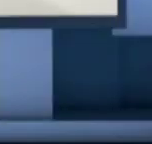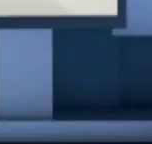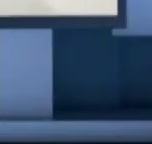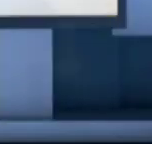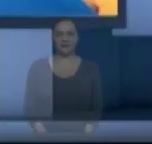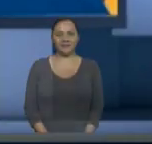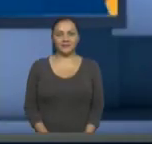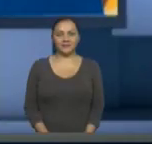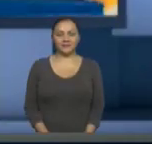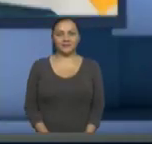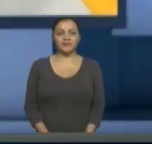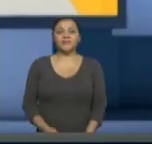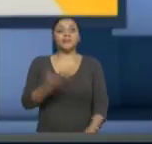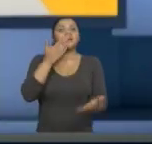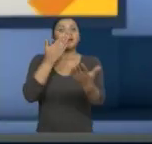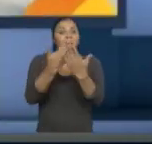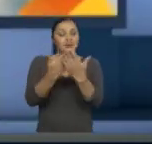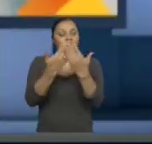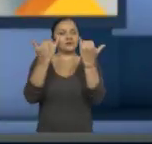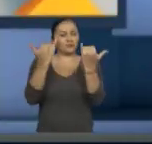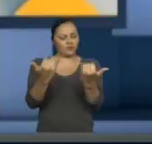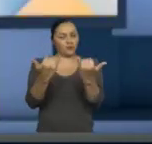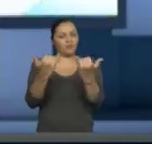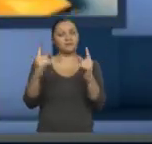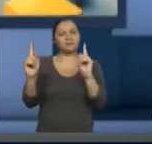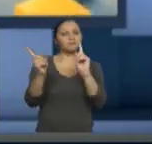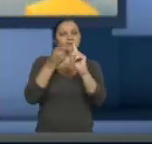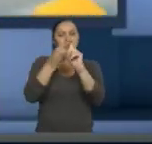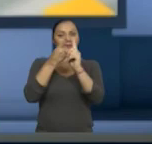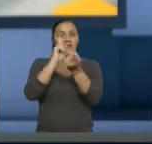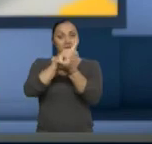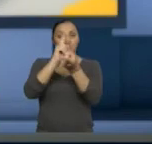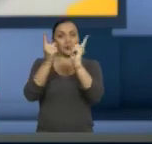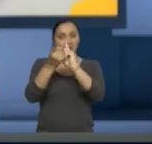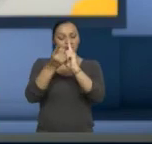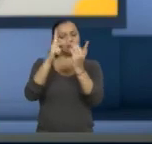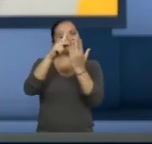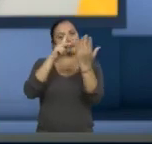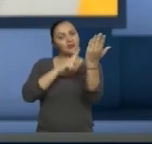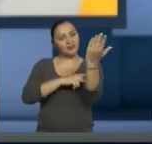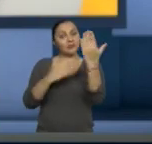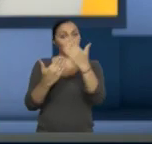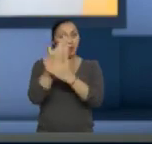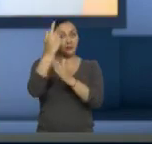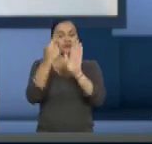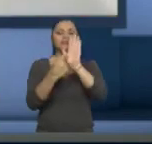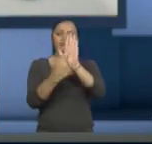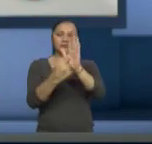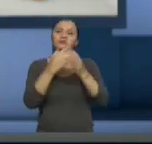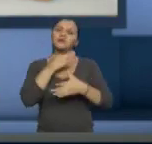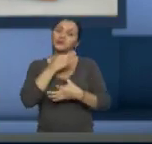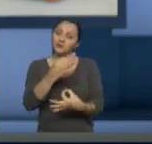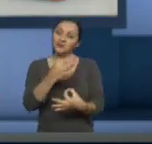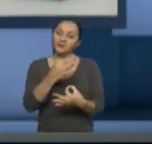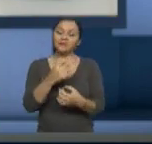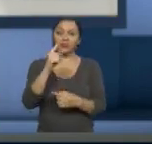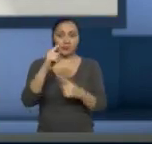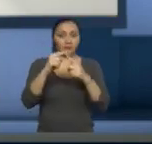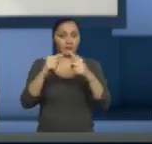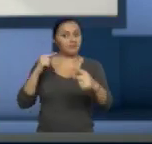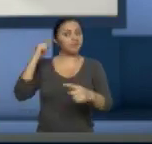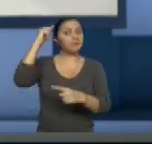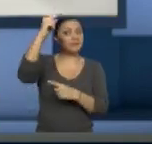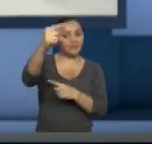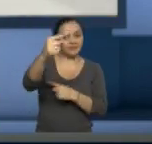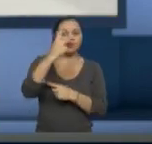Les agradecemos por habernos acompañado en este primer encuentro de Construyendo Igualdad. Ha sido un placer compartir con ustedes. Les esperamos en los